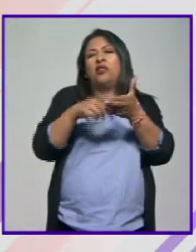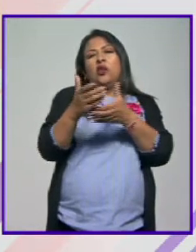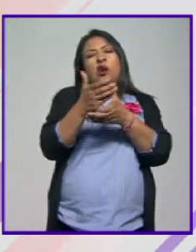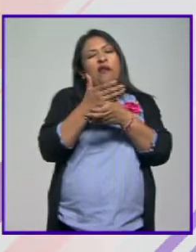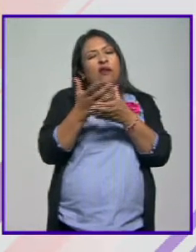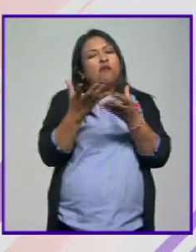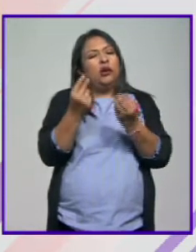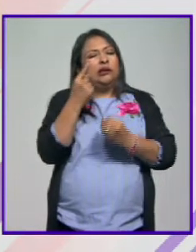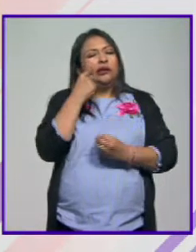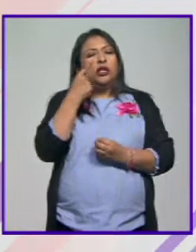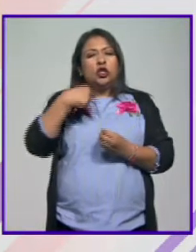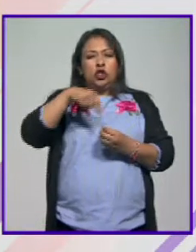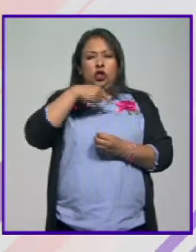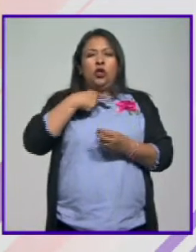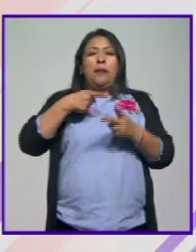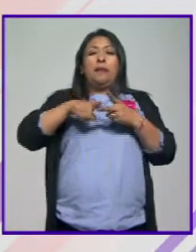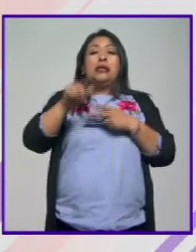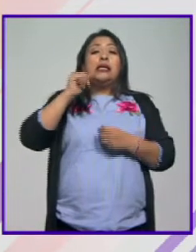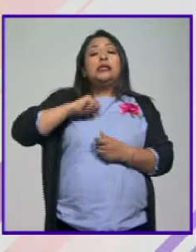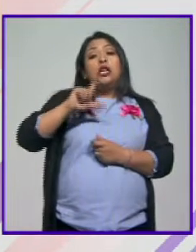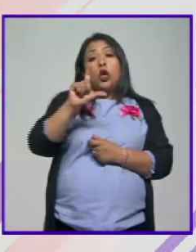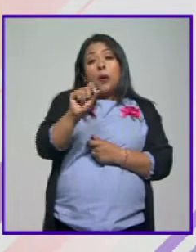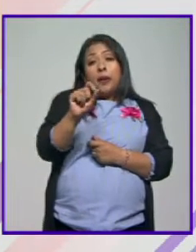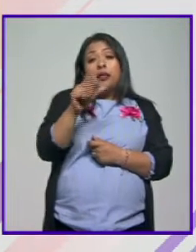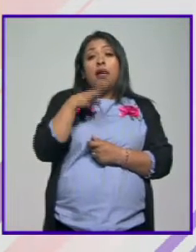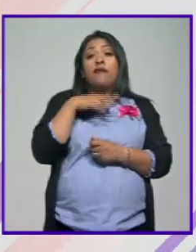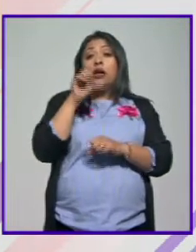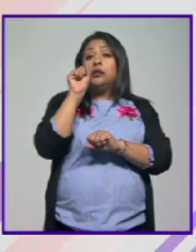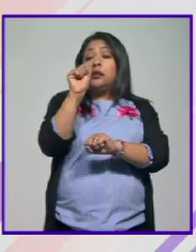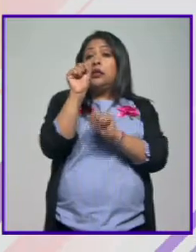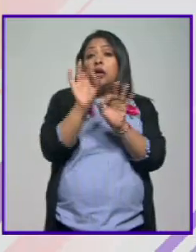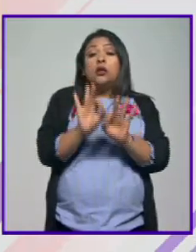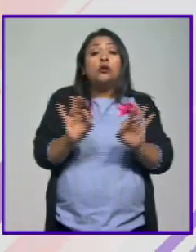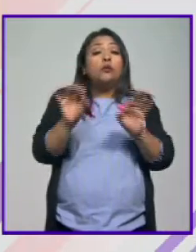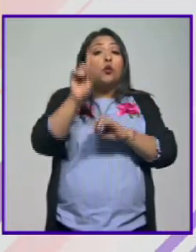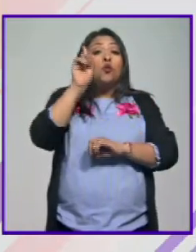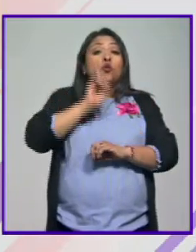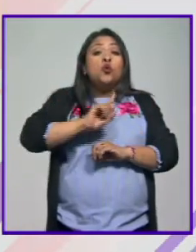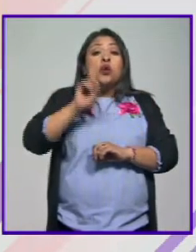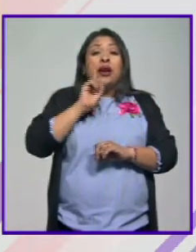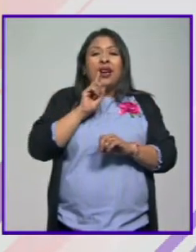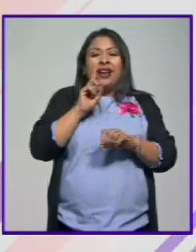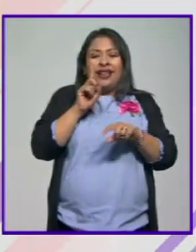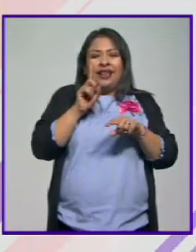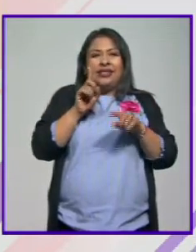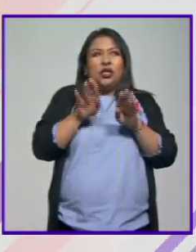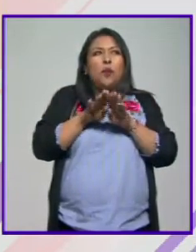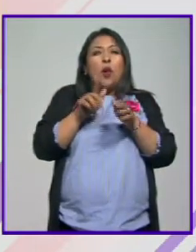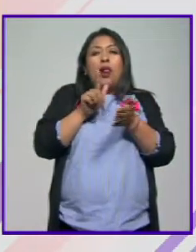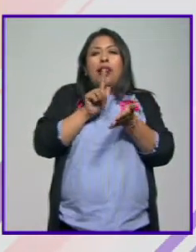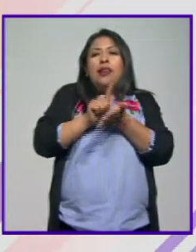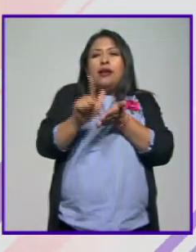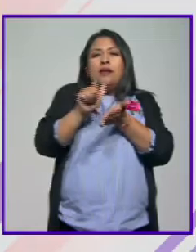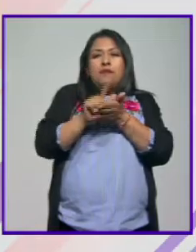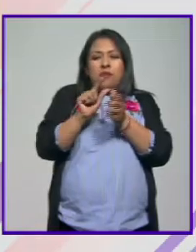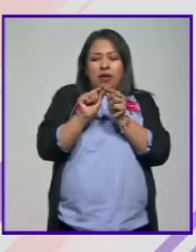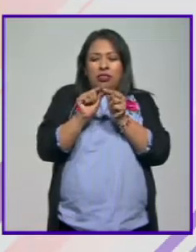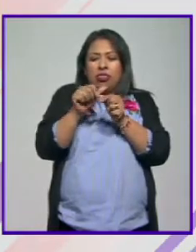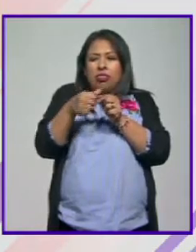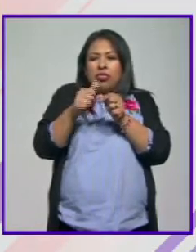nosotros a principios del siglo XX teníamos sindicatos muy importantes de mujeres desmanchadoras del café de las que limpiaban el café